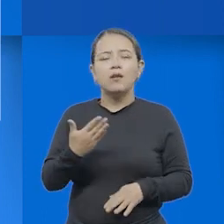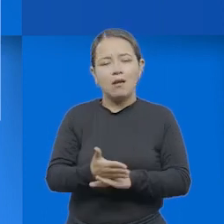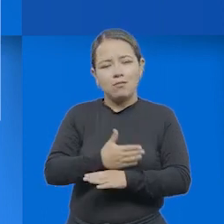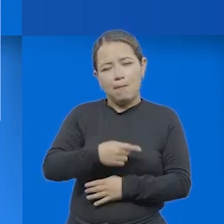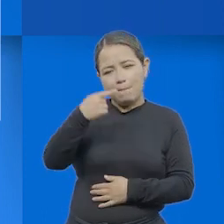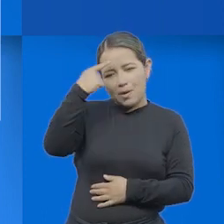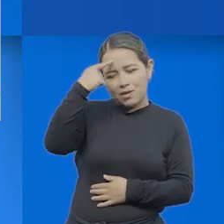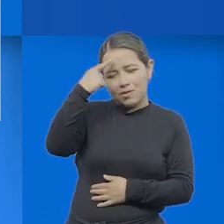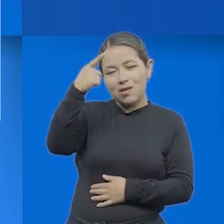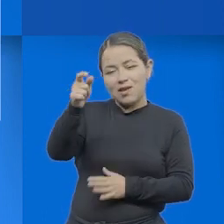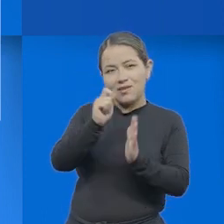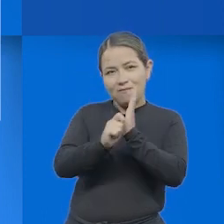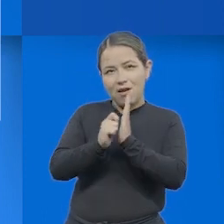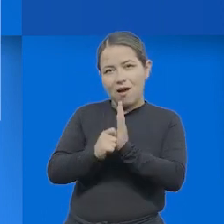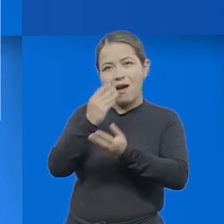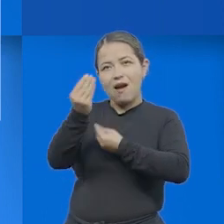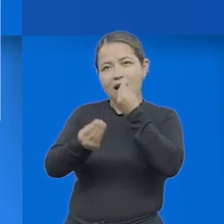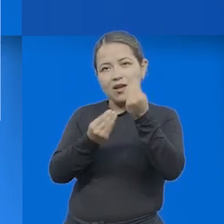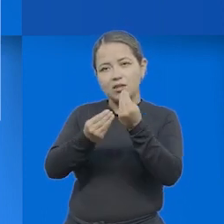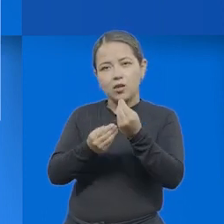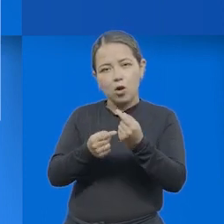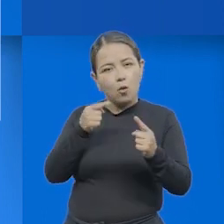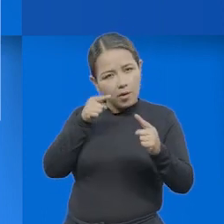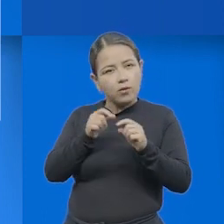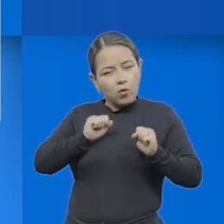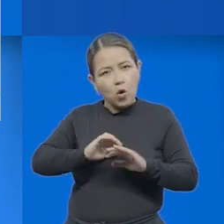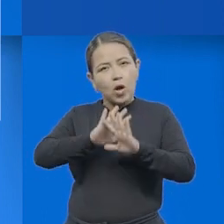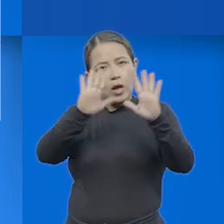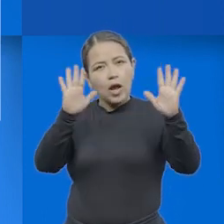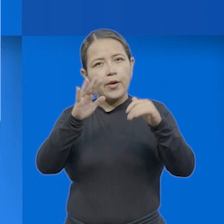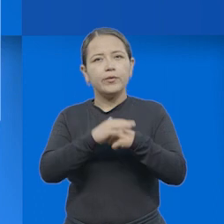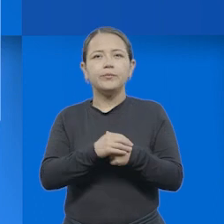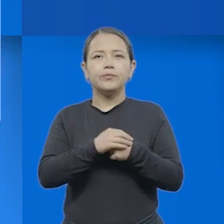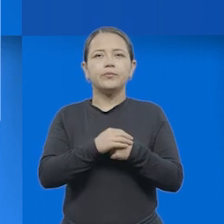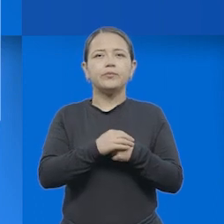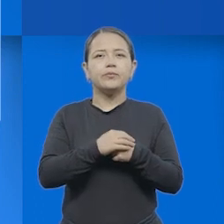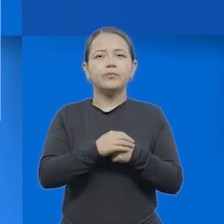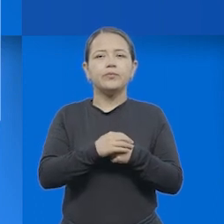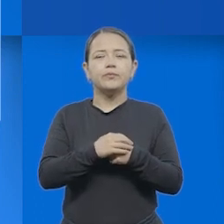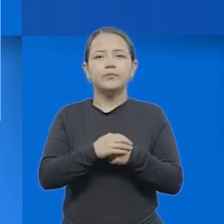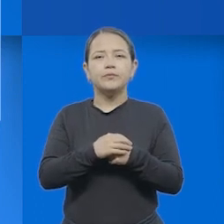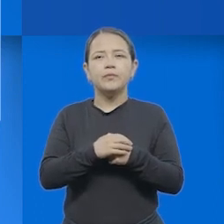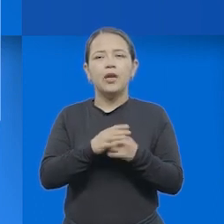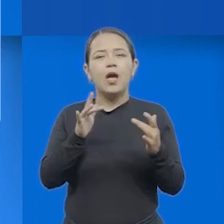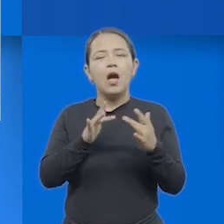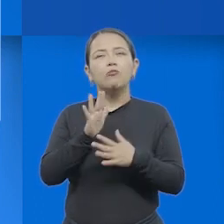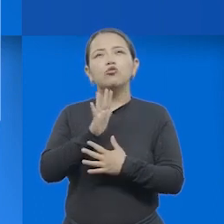pensemos también en esa rúbrica que se vaya a hacer a propósito de la